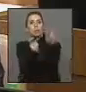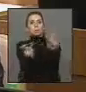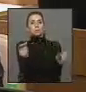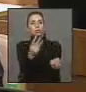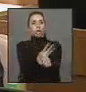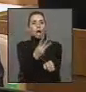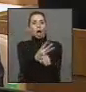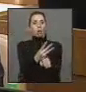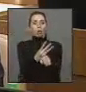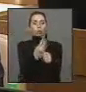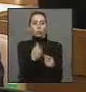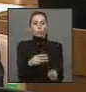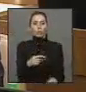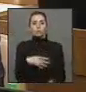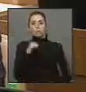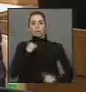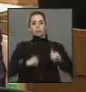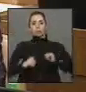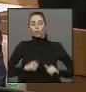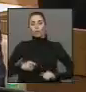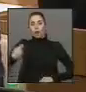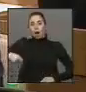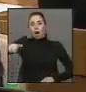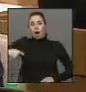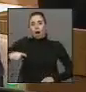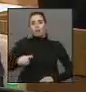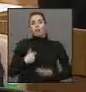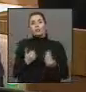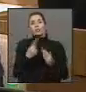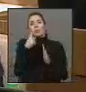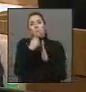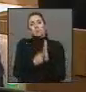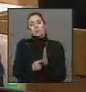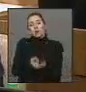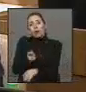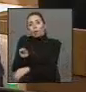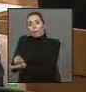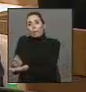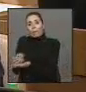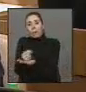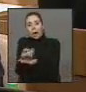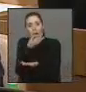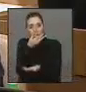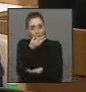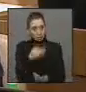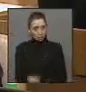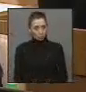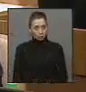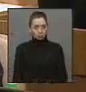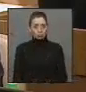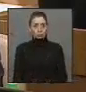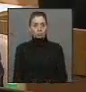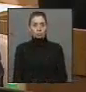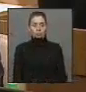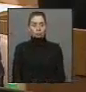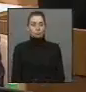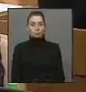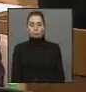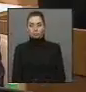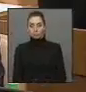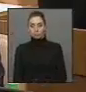adultos mayores, que son los que más sufren con la necesidad imperiosa cada mes de comprar sus remedios. Entonces, obviamente que